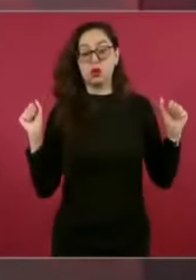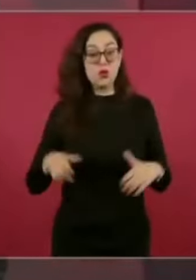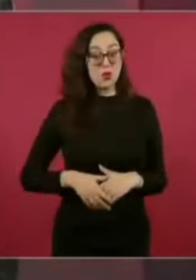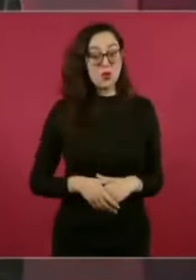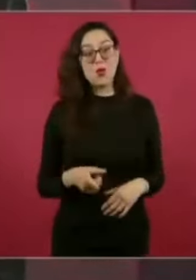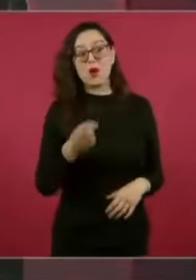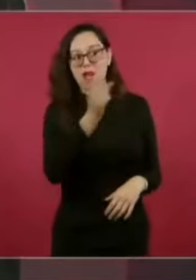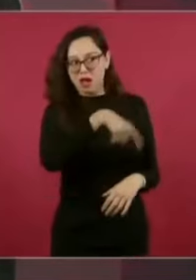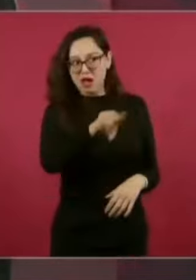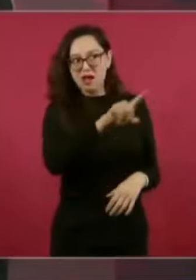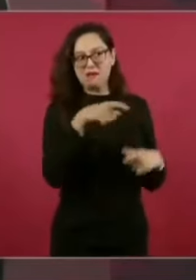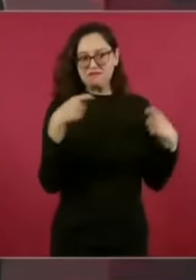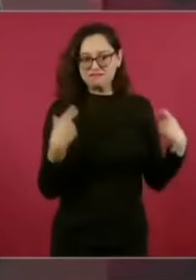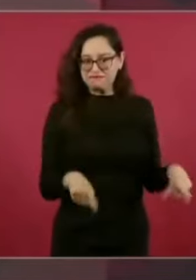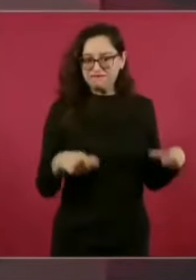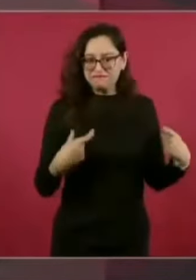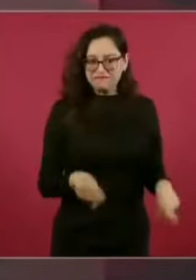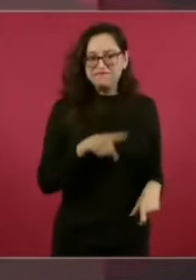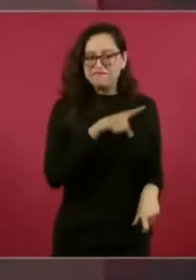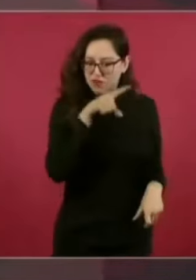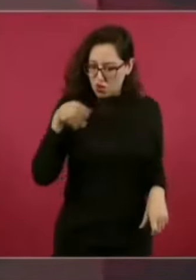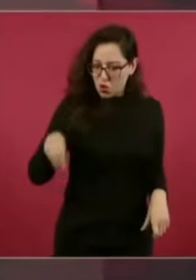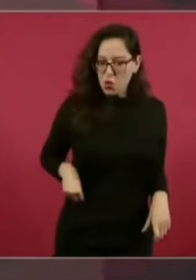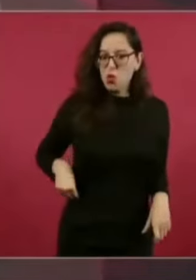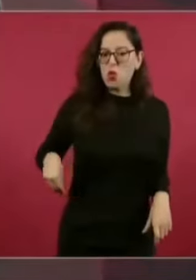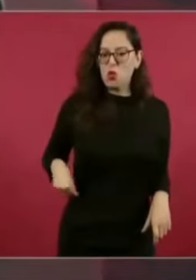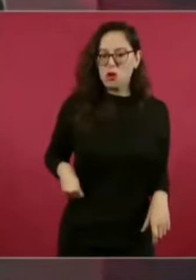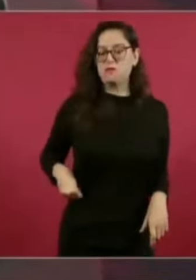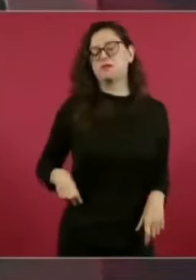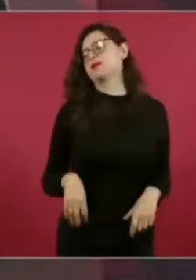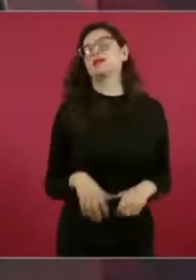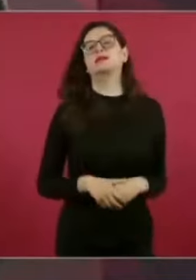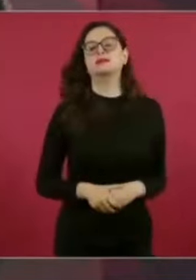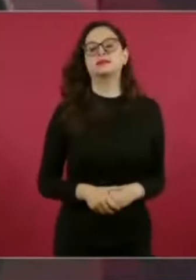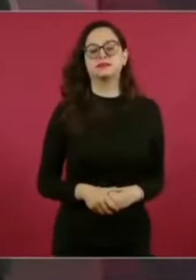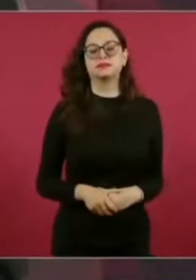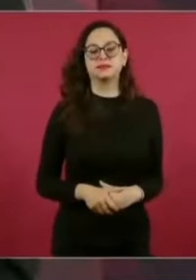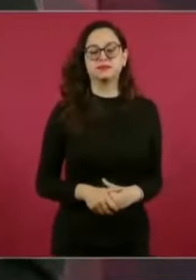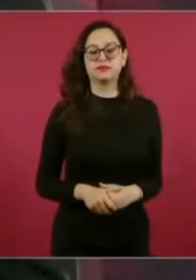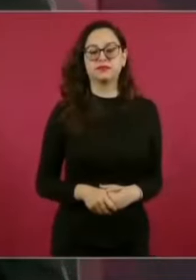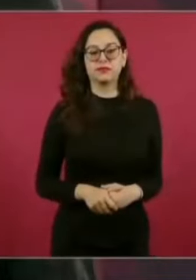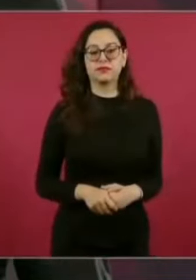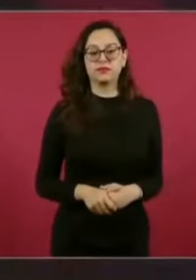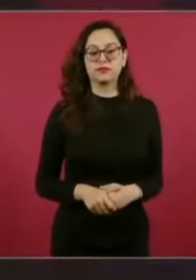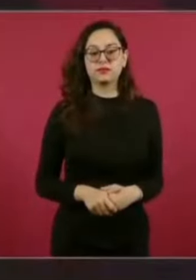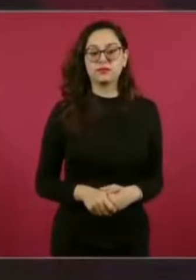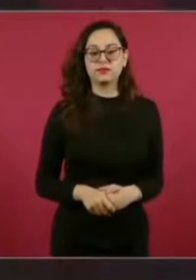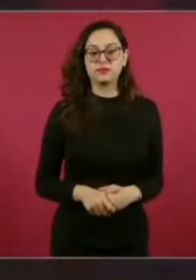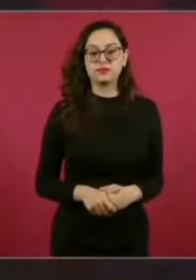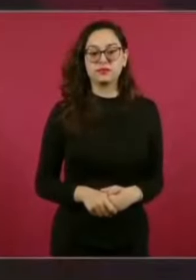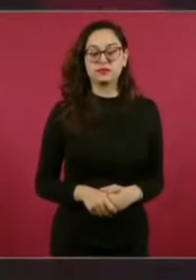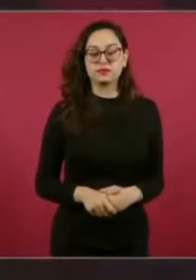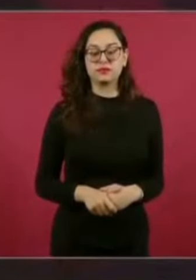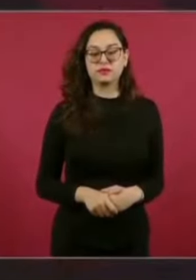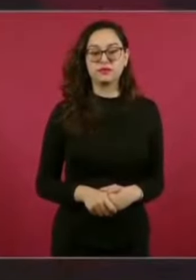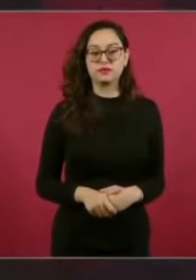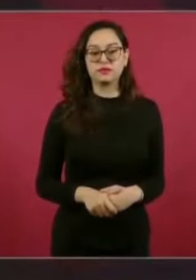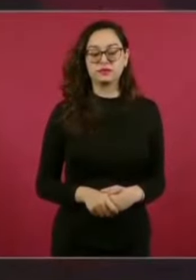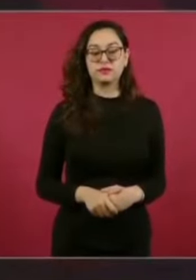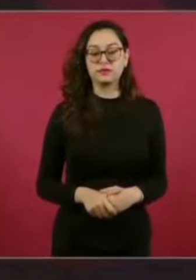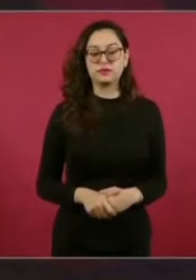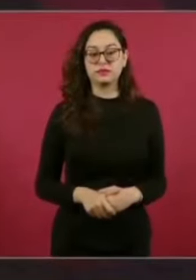porque aquí son